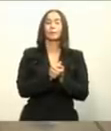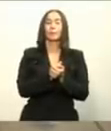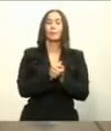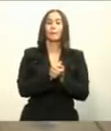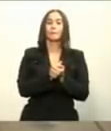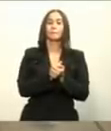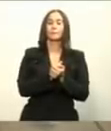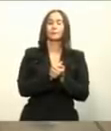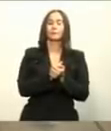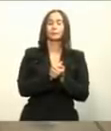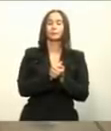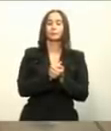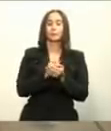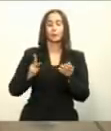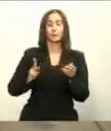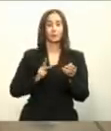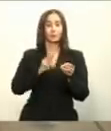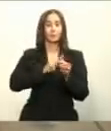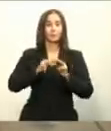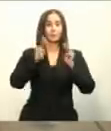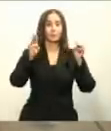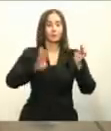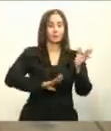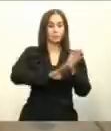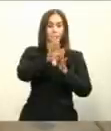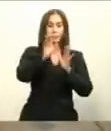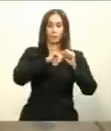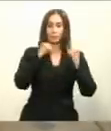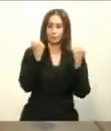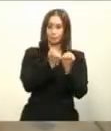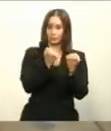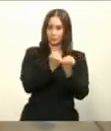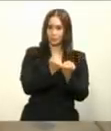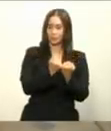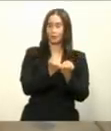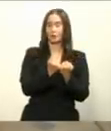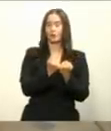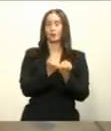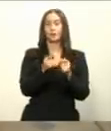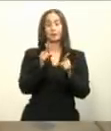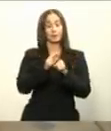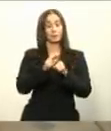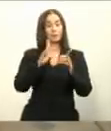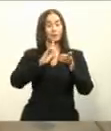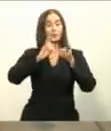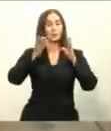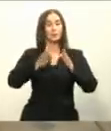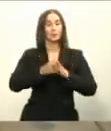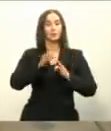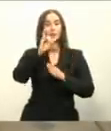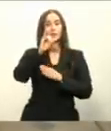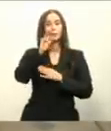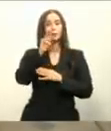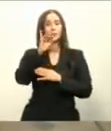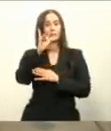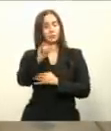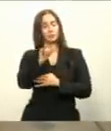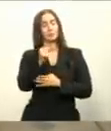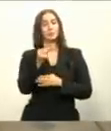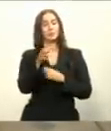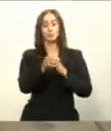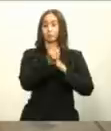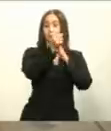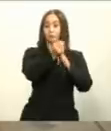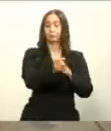señor Jaime González, Viceministro de Desarrollo Social, está Carlos Bonilla también, Director aquí del INVI, el Coordinador